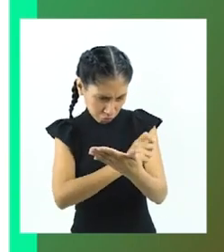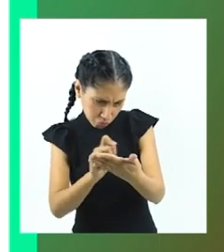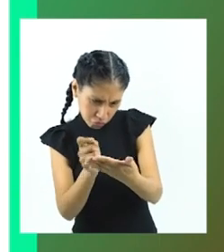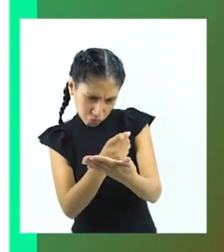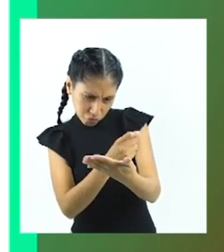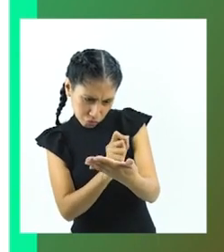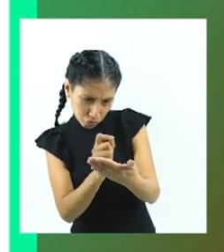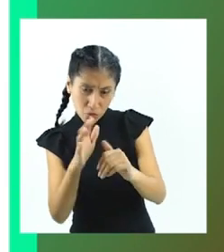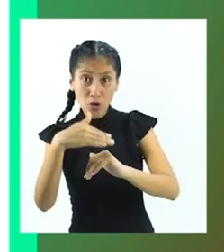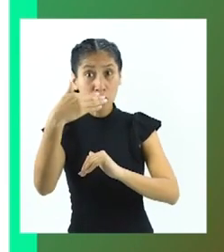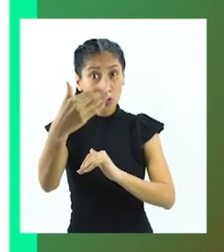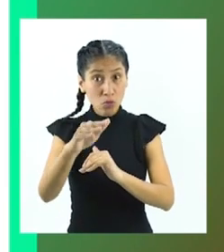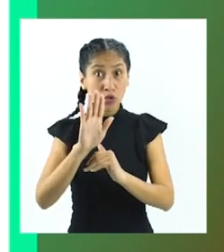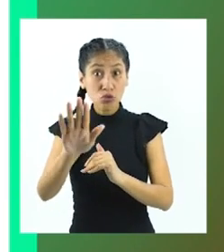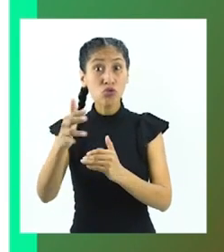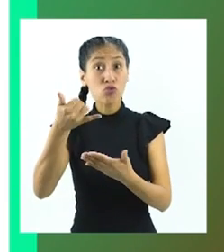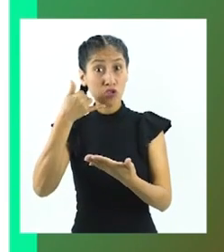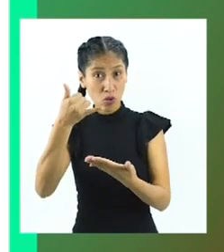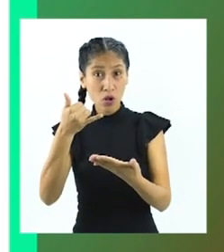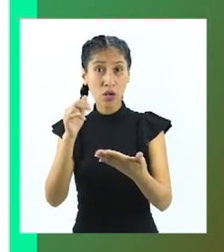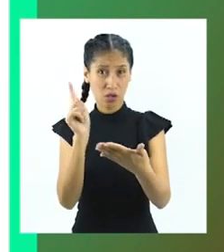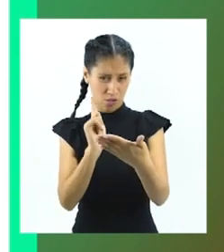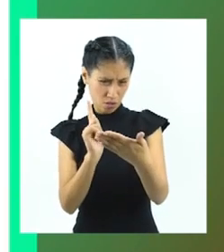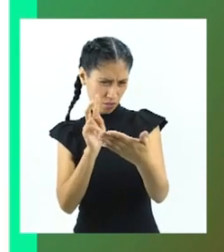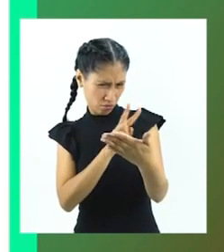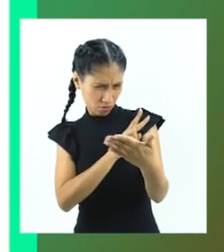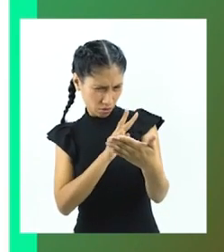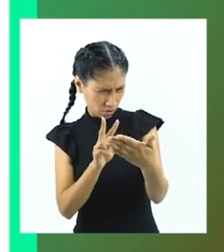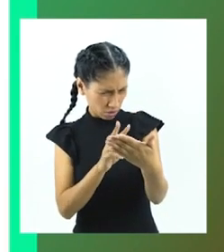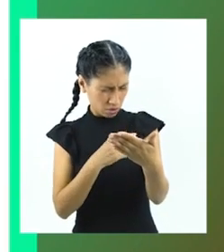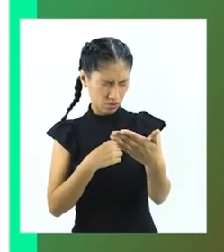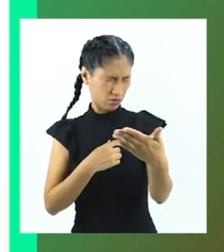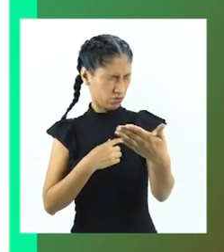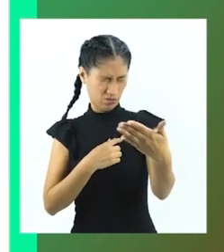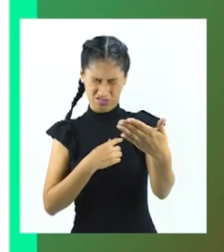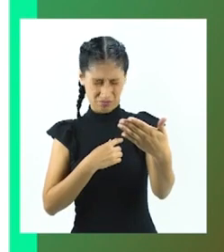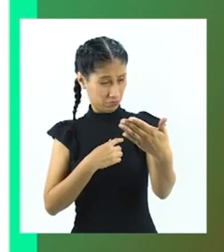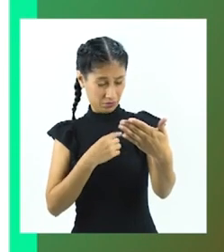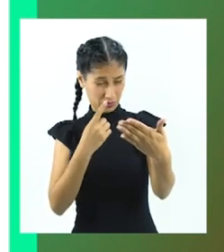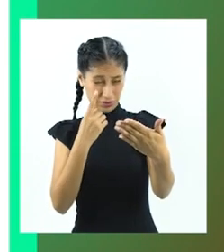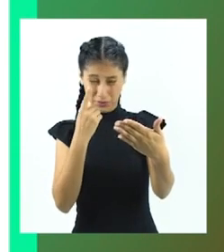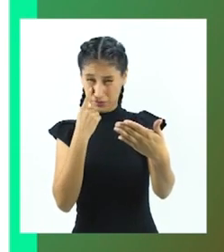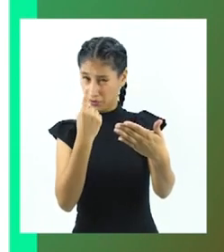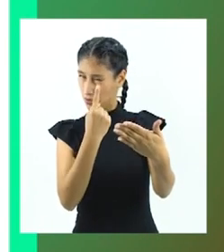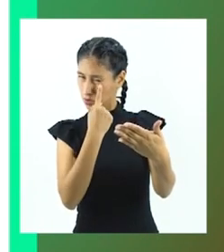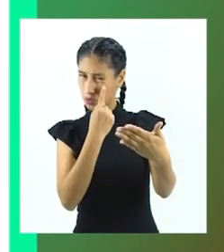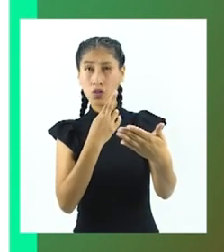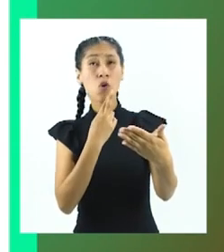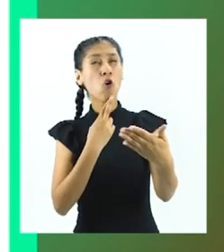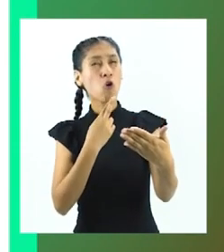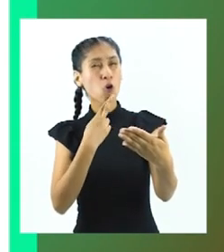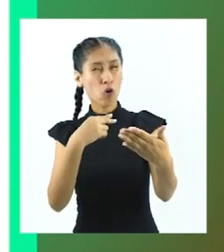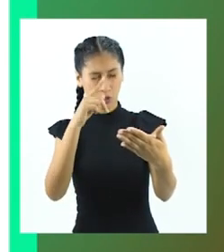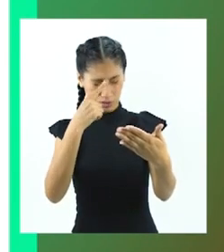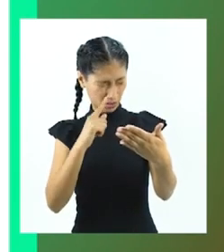al mirar el contenido de su celular, sus ojos comenzaron a lagrimear y se pusieron rojos.